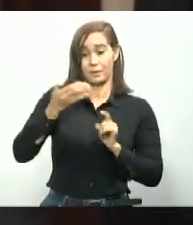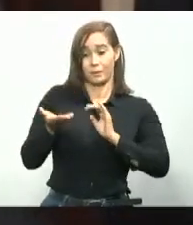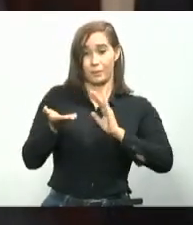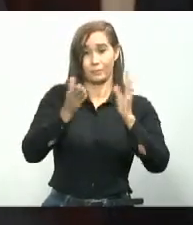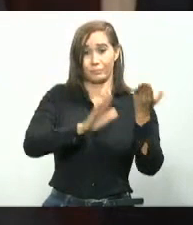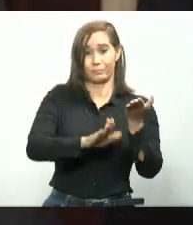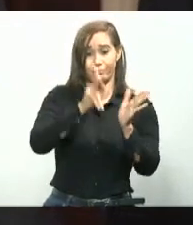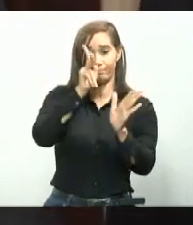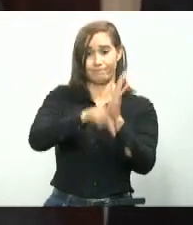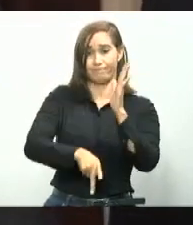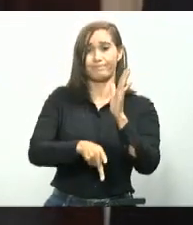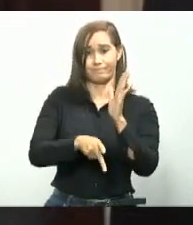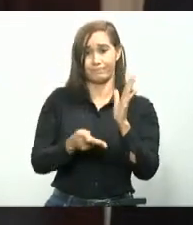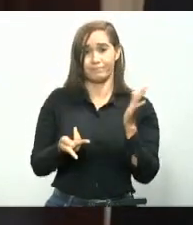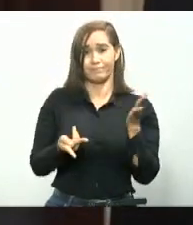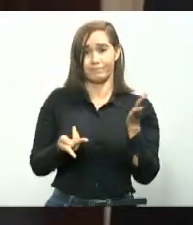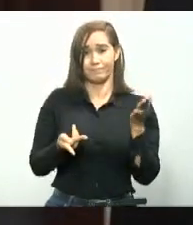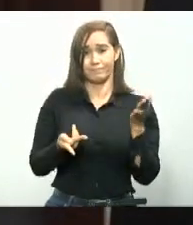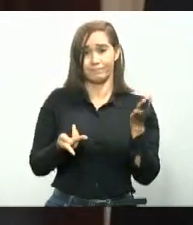mi pésame.